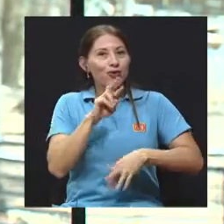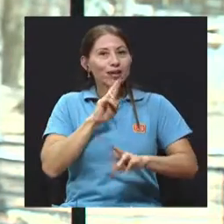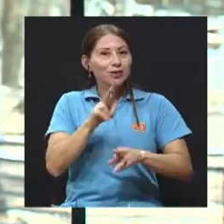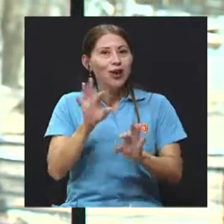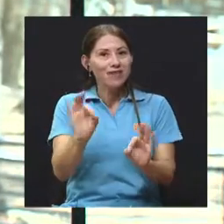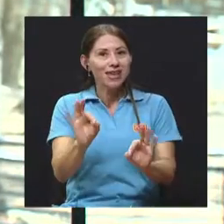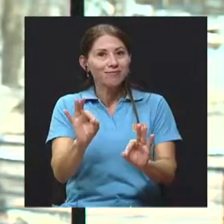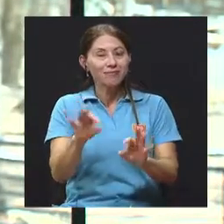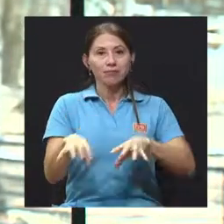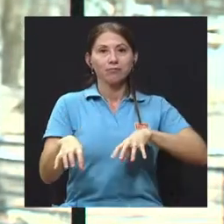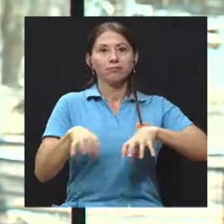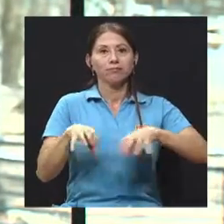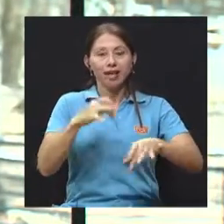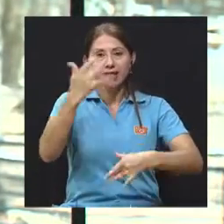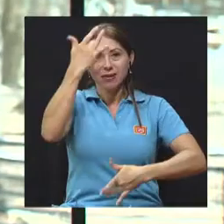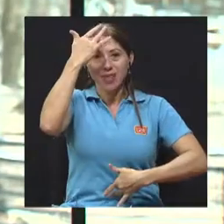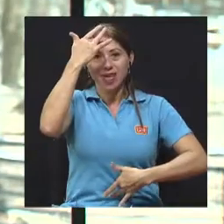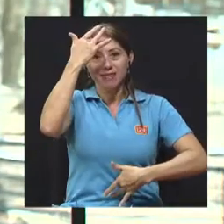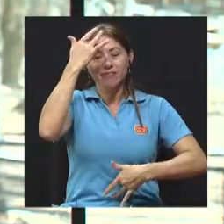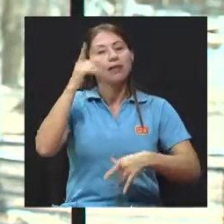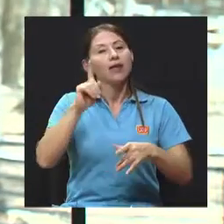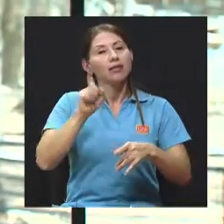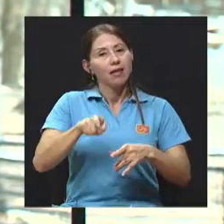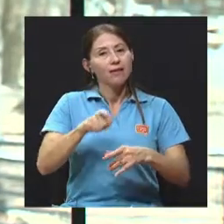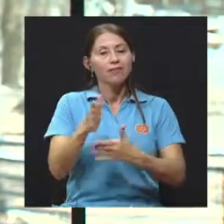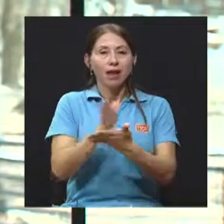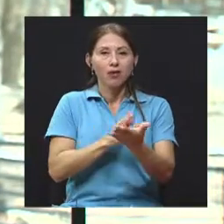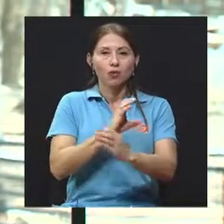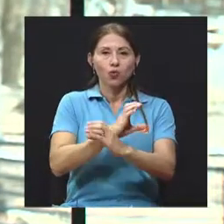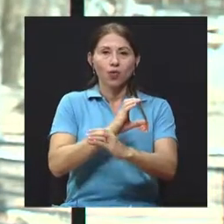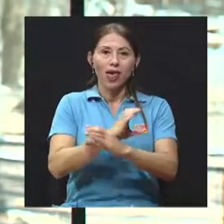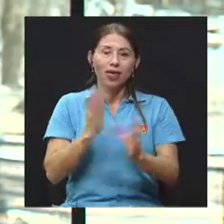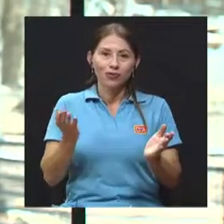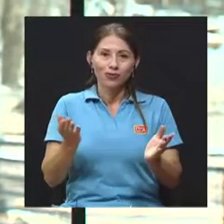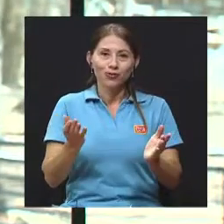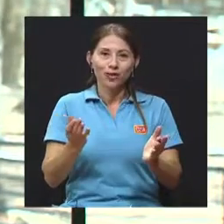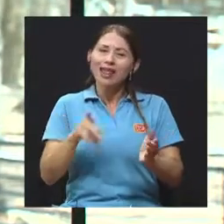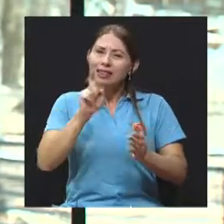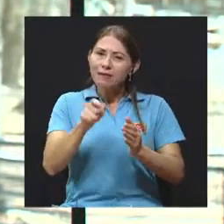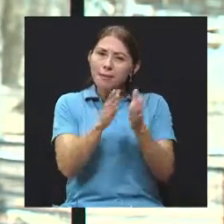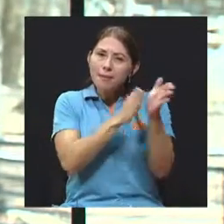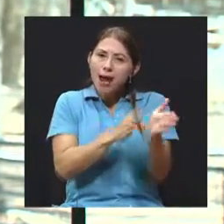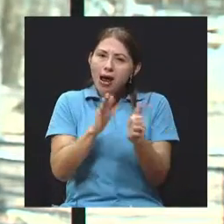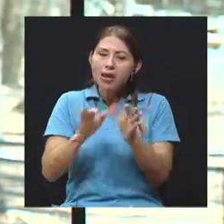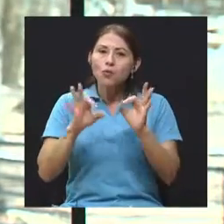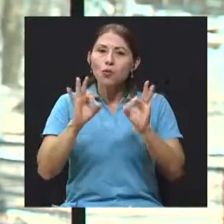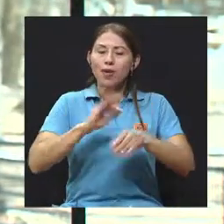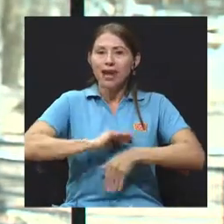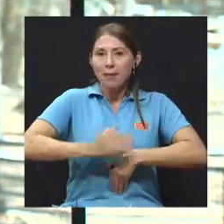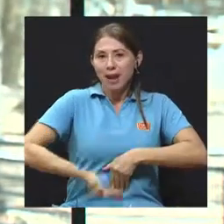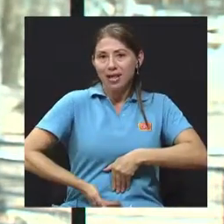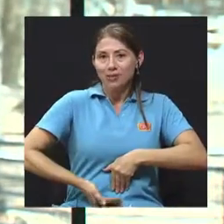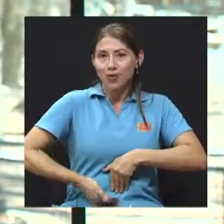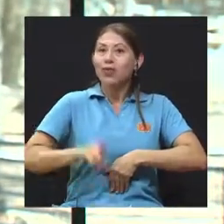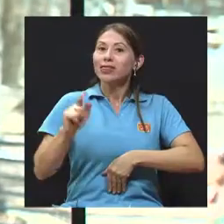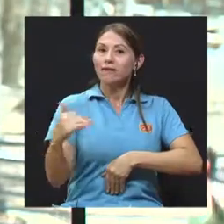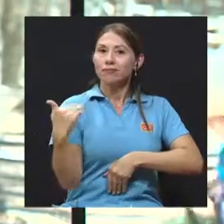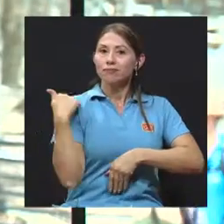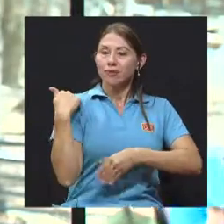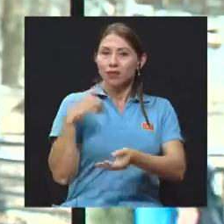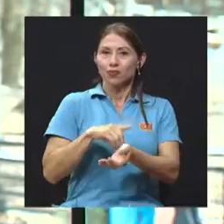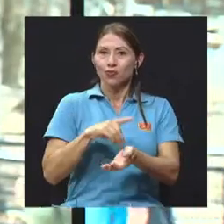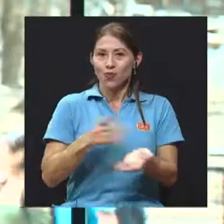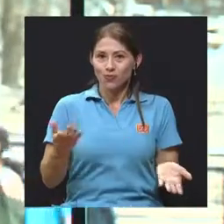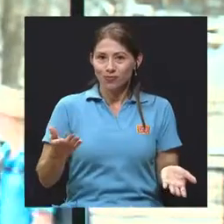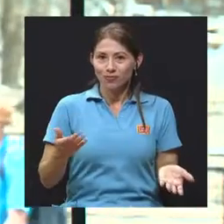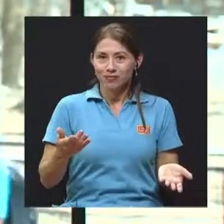tienden a activarse en la enfermedad. Hay algunos cuidados que se necesitan a las pacientes, uno es planear el embarazo, avisarle a uno en el momento que van caer embarazadas, para